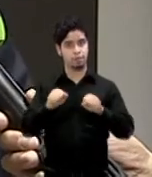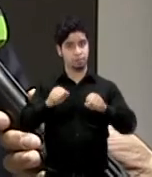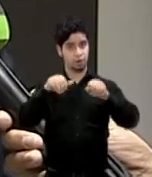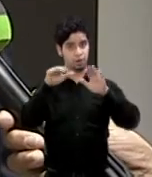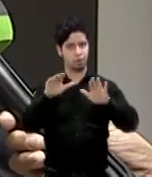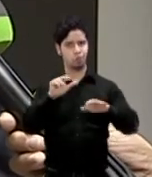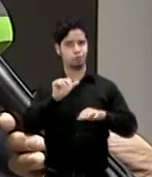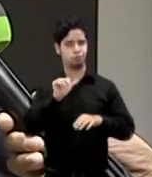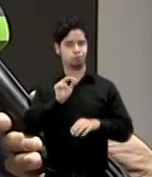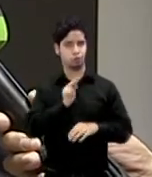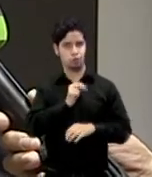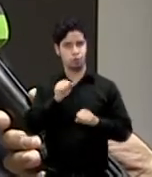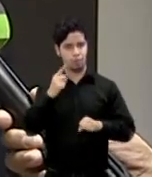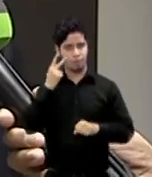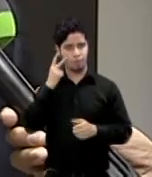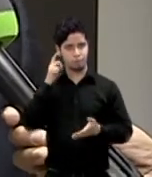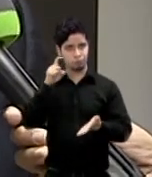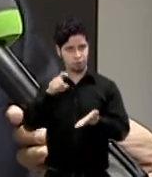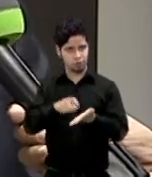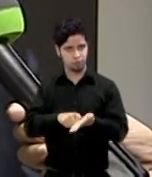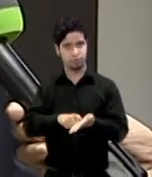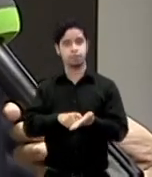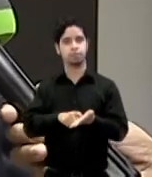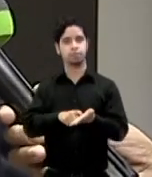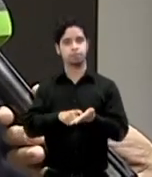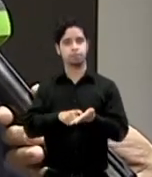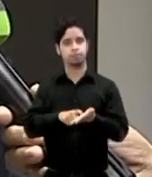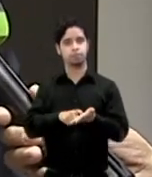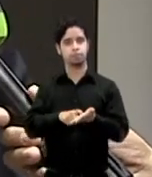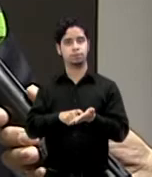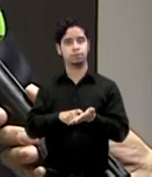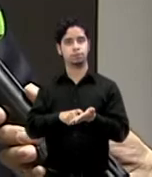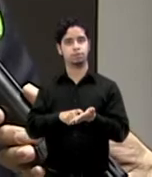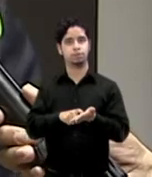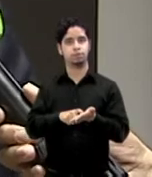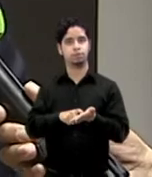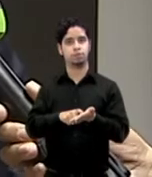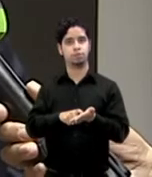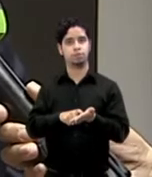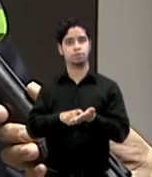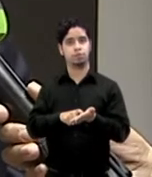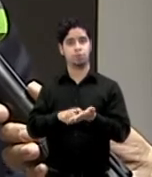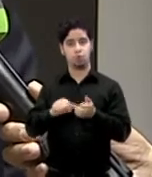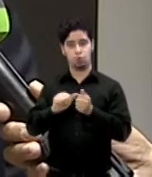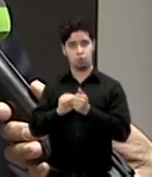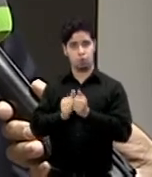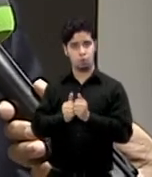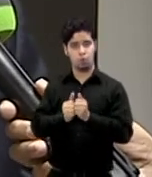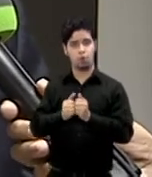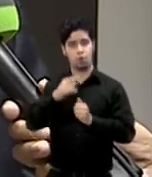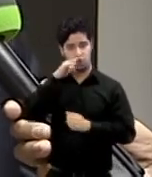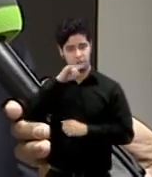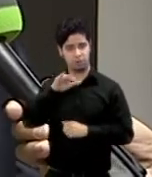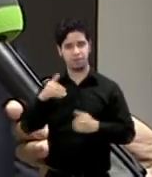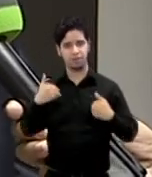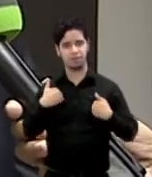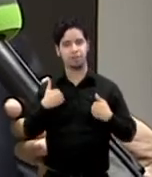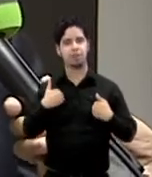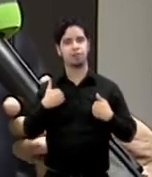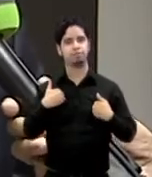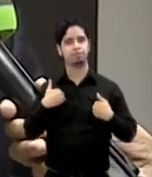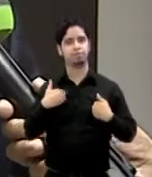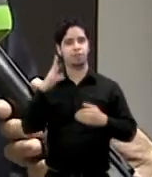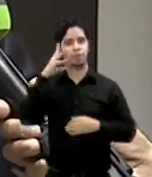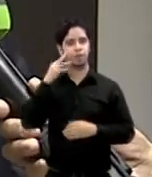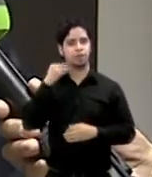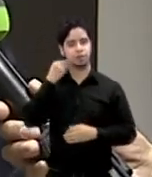notar nosotros como este con la pobreza que había en esos años seguían los niños teniendo y siguen teniendo verdad la ilusión